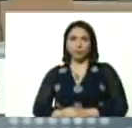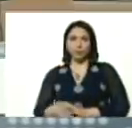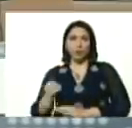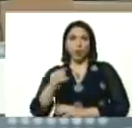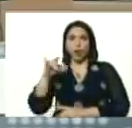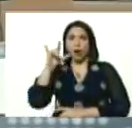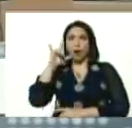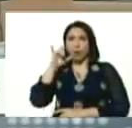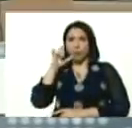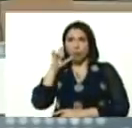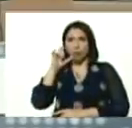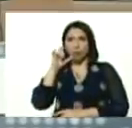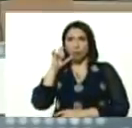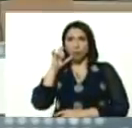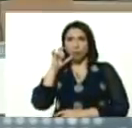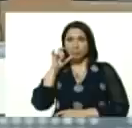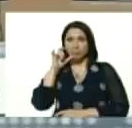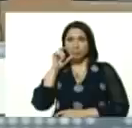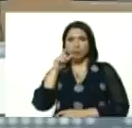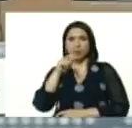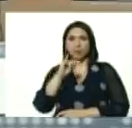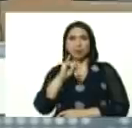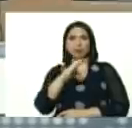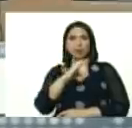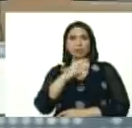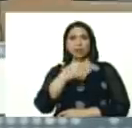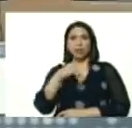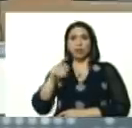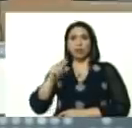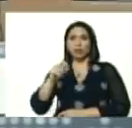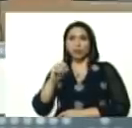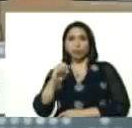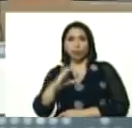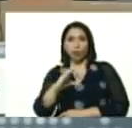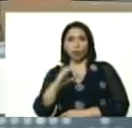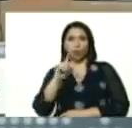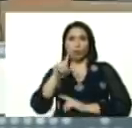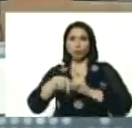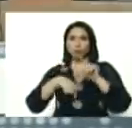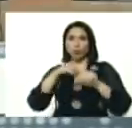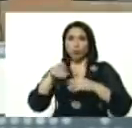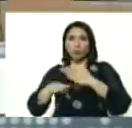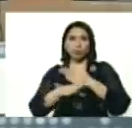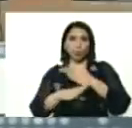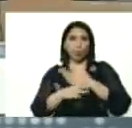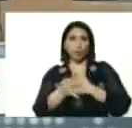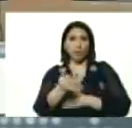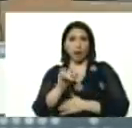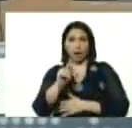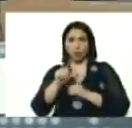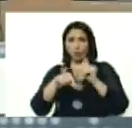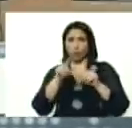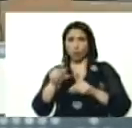Instagram, por TikTok, por Twitter, todavía existe Twitter, verdad,